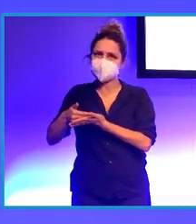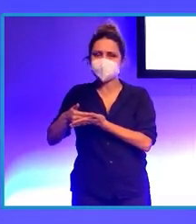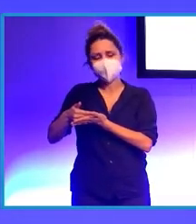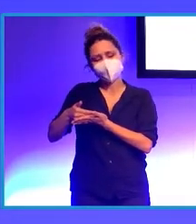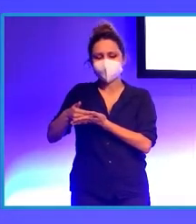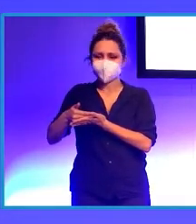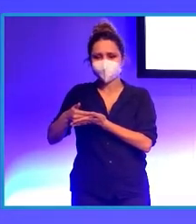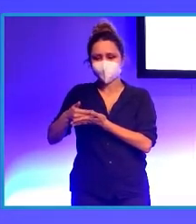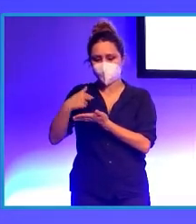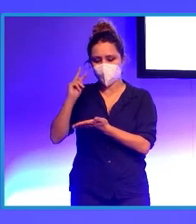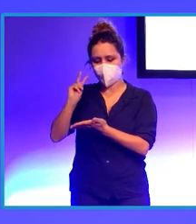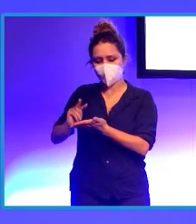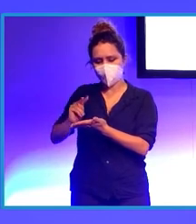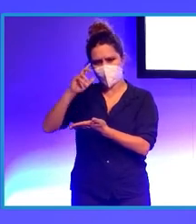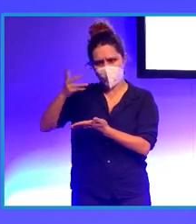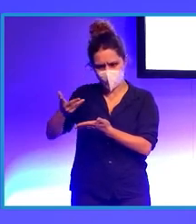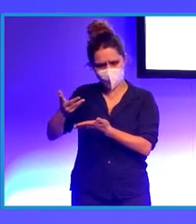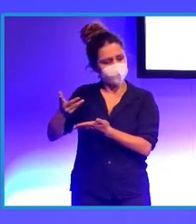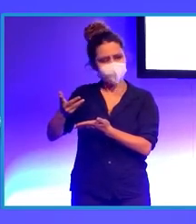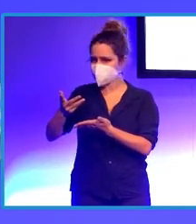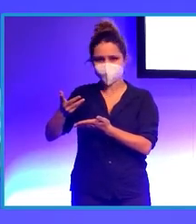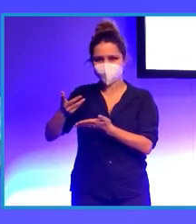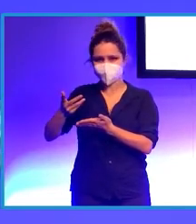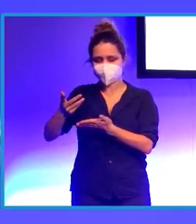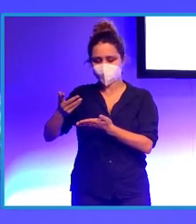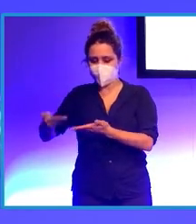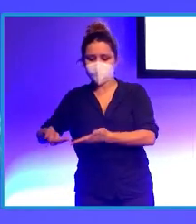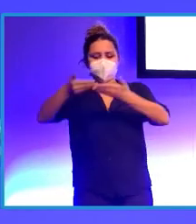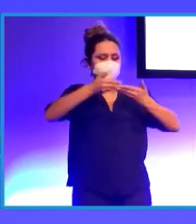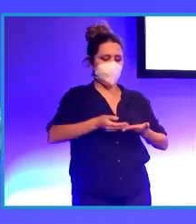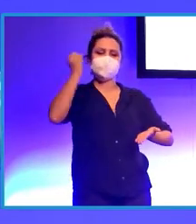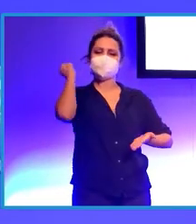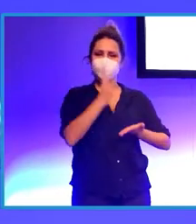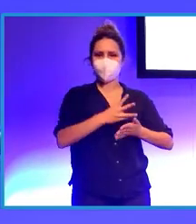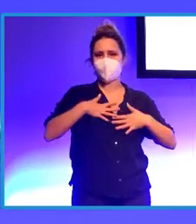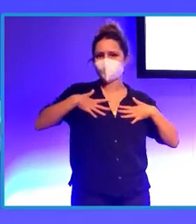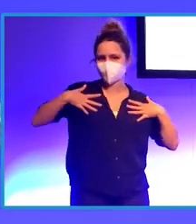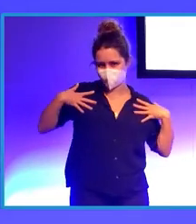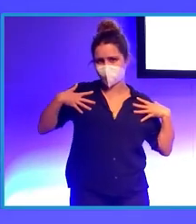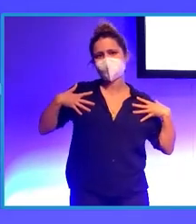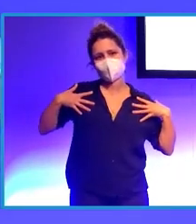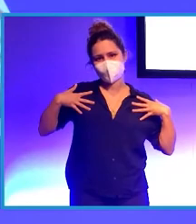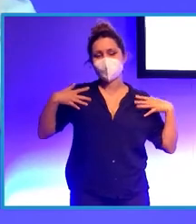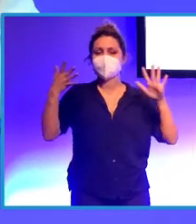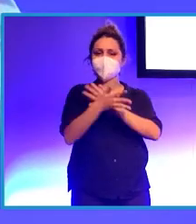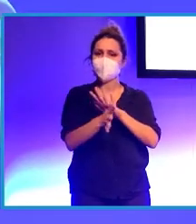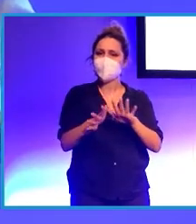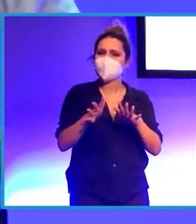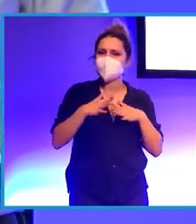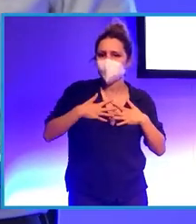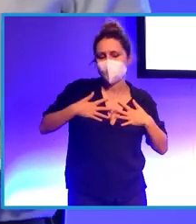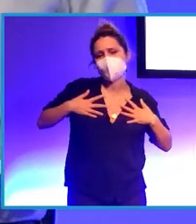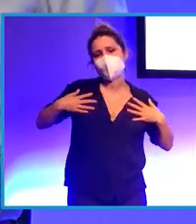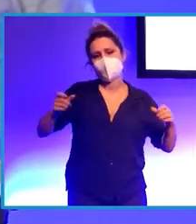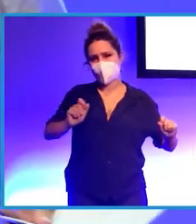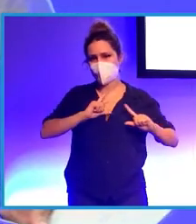pues no lo vi como tanta locura, sino lo vi como un reto, un reto apasionante, un reto ilusionante, un reto